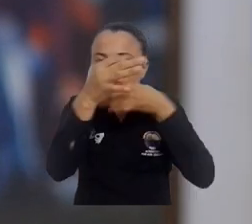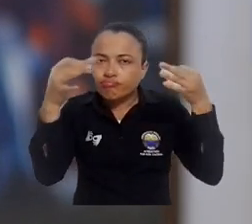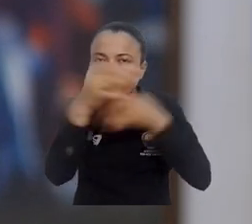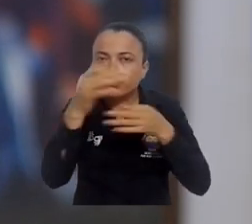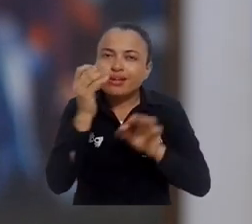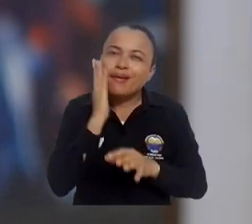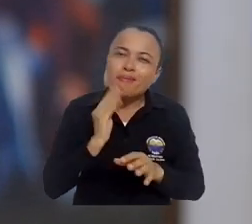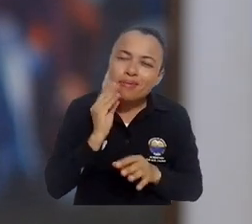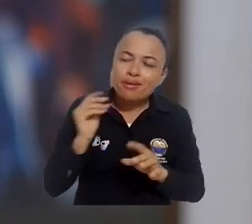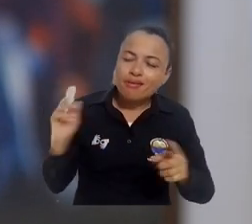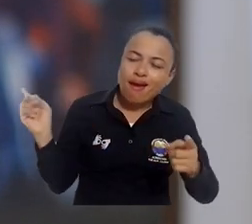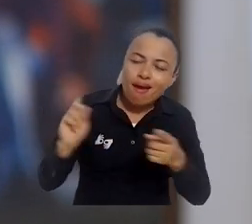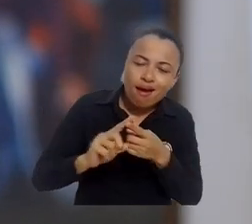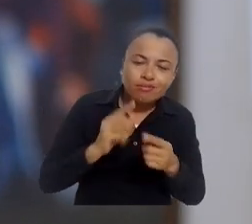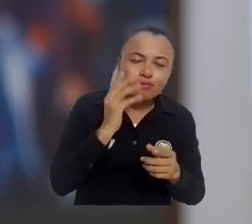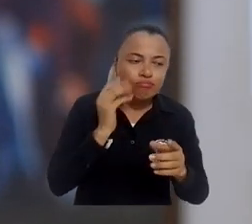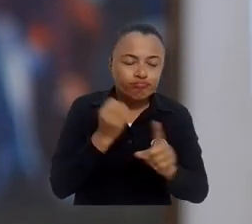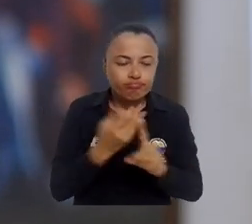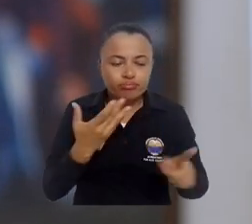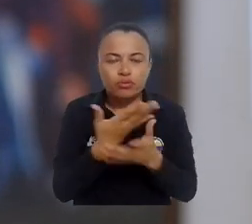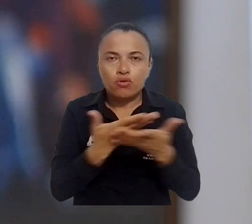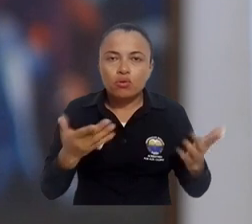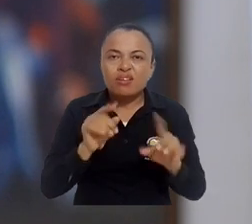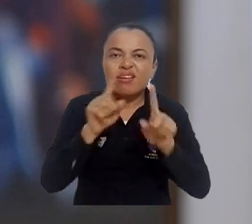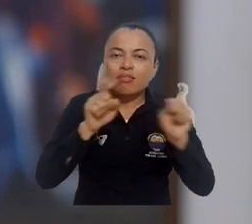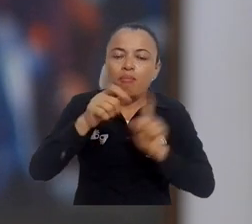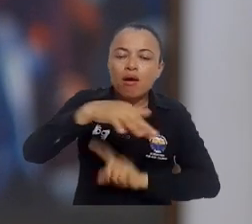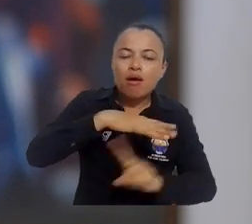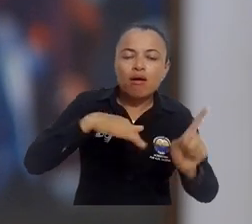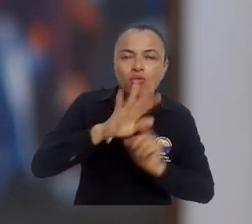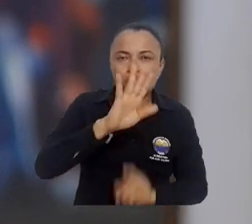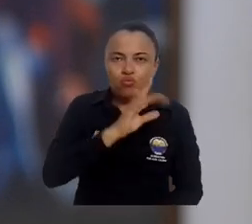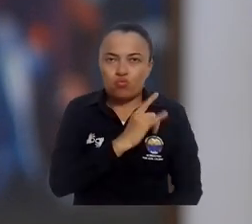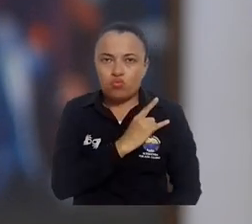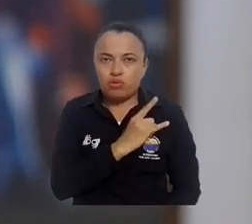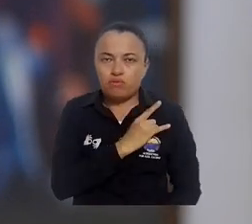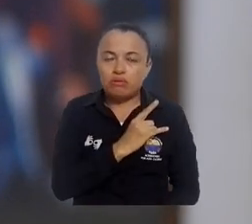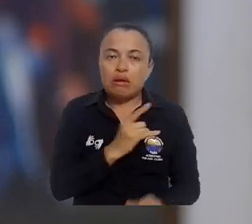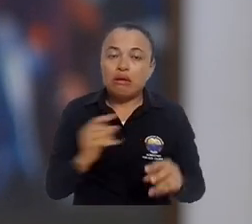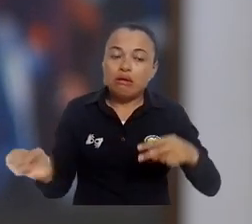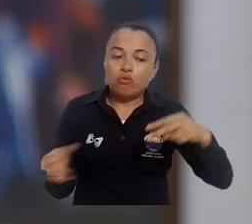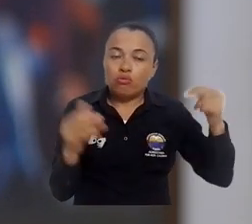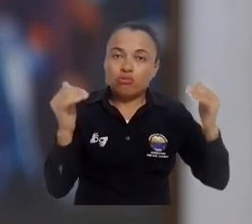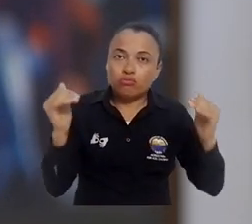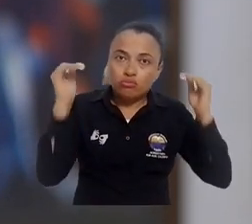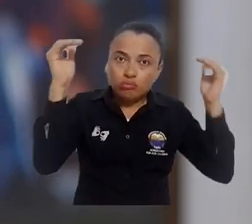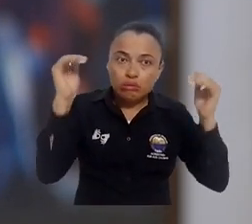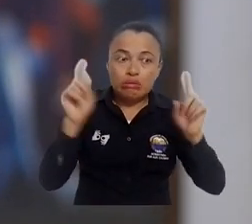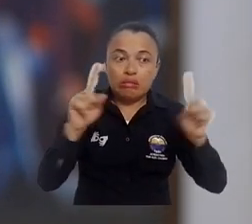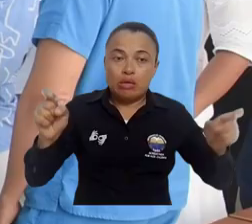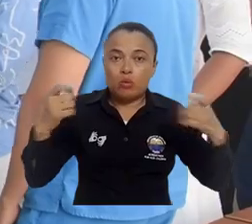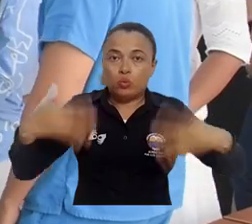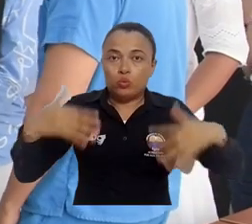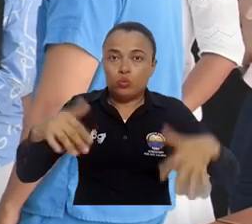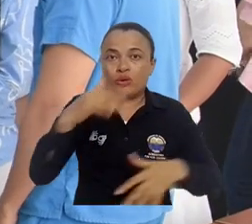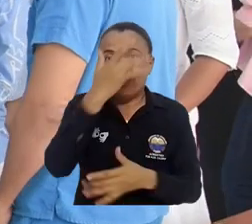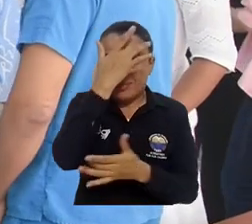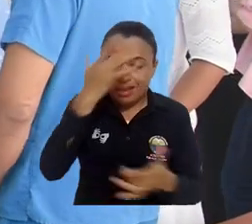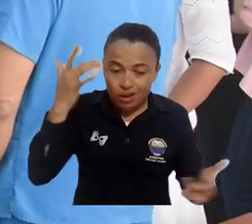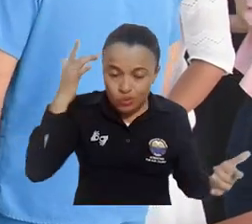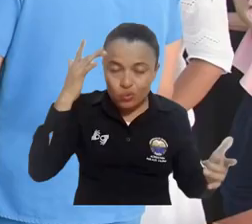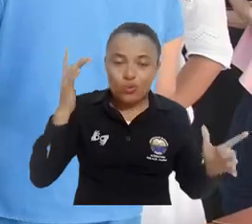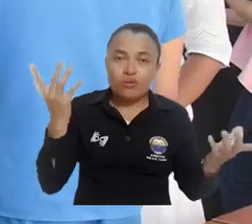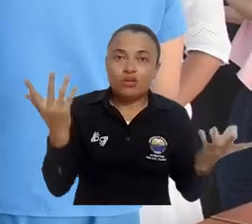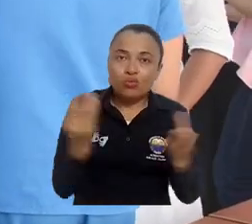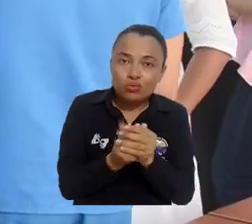conocimientos y experiencias significativas alrededor de lo que es la educación superior en un tema grueso, ¿no? Hablar de salud mental, poder hablar